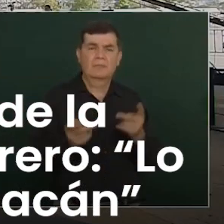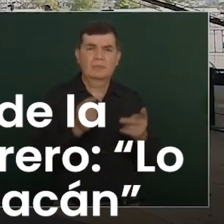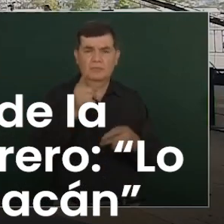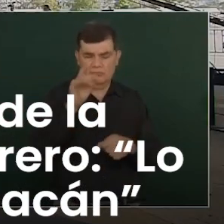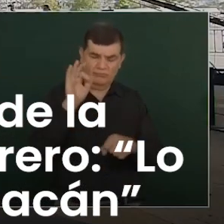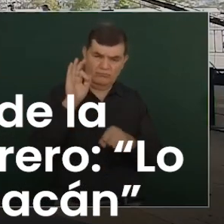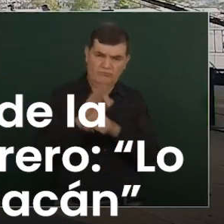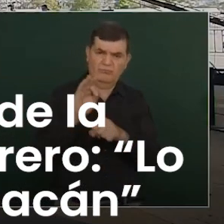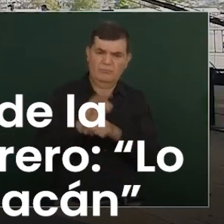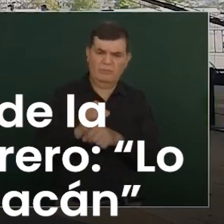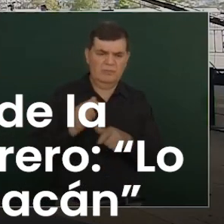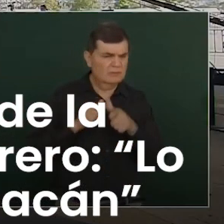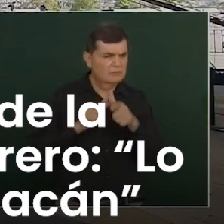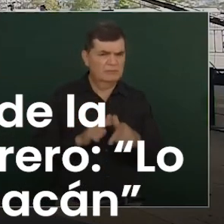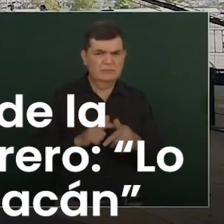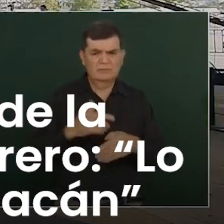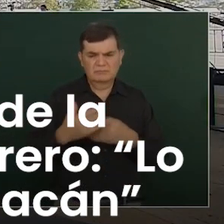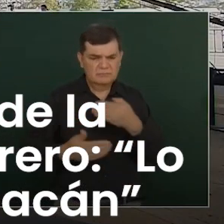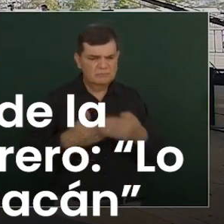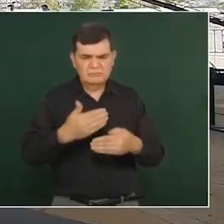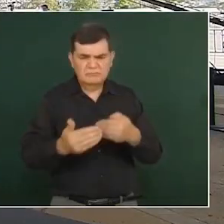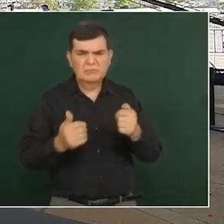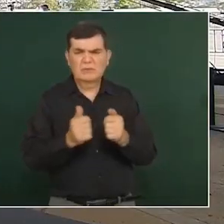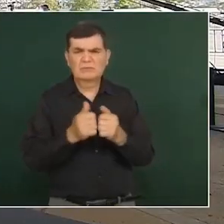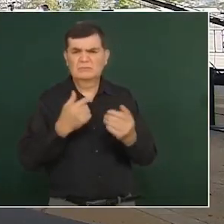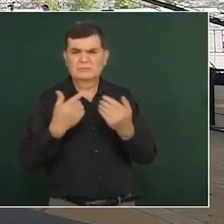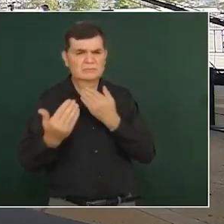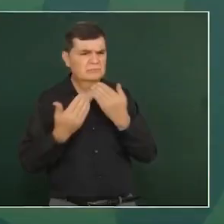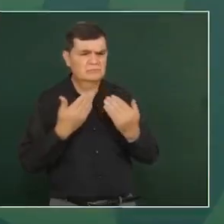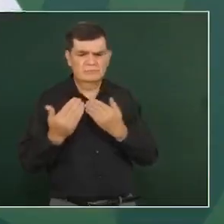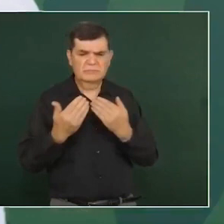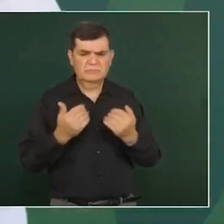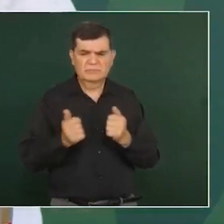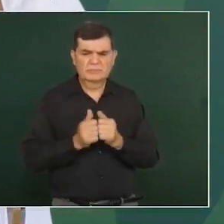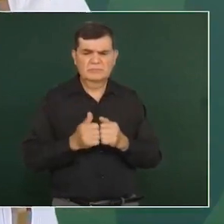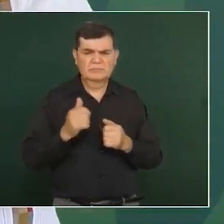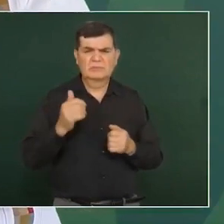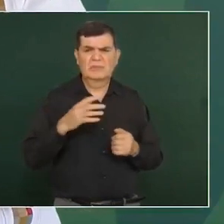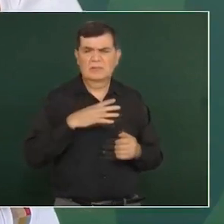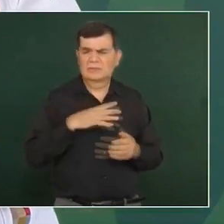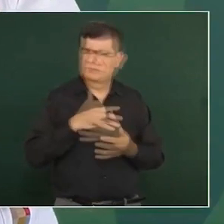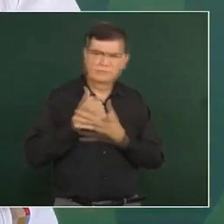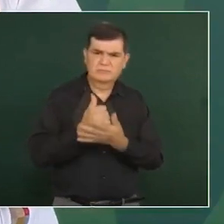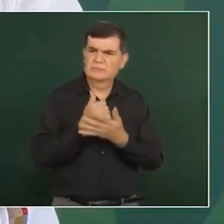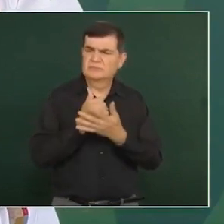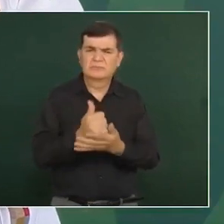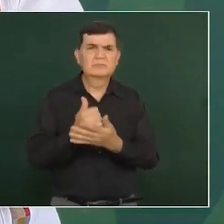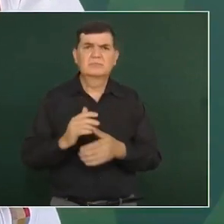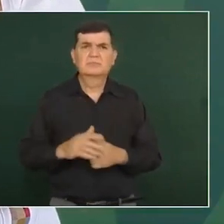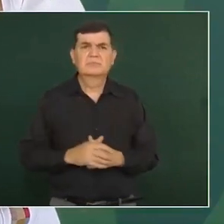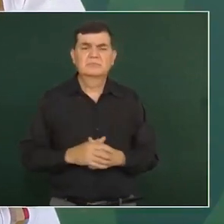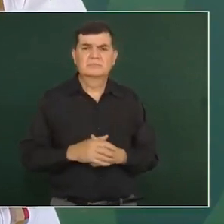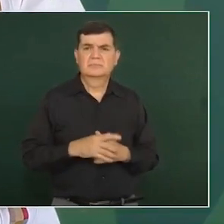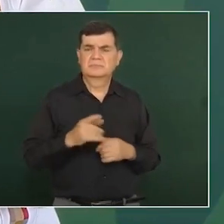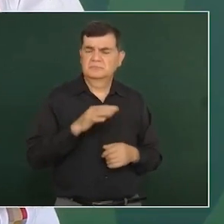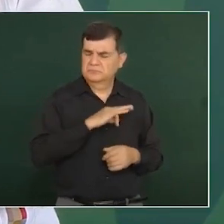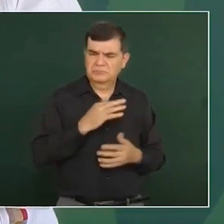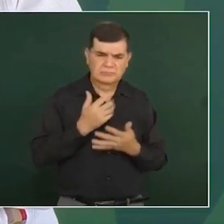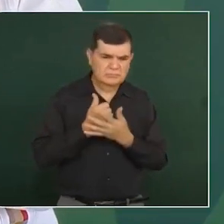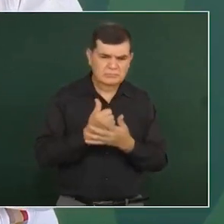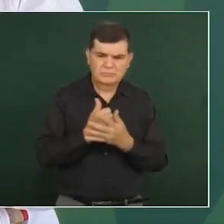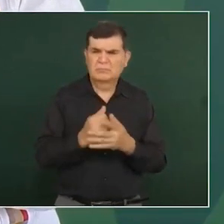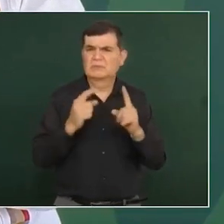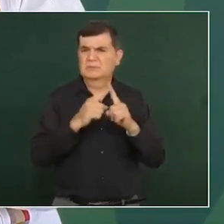¿Respaldaría que sigan estas conversaciones, estas negociaciones con el crimen? Sí, los que pueden ayudar. Lo hace la